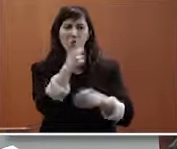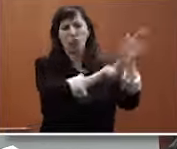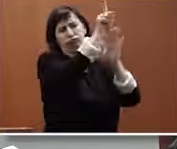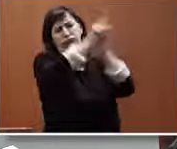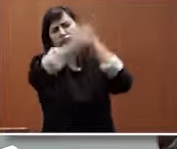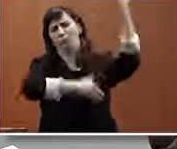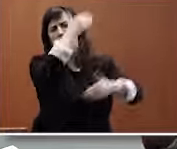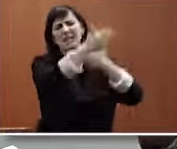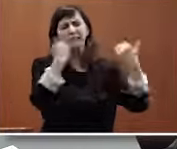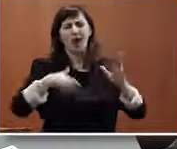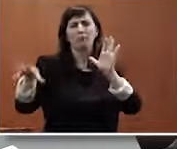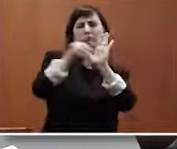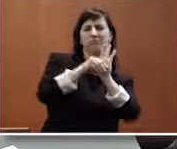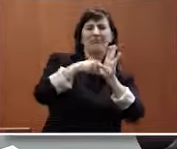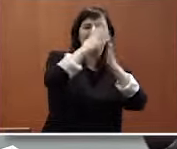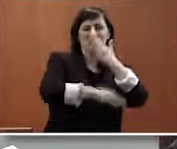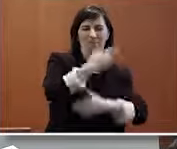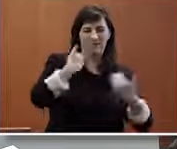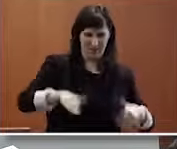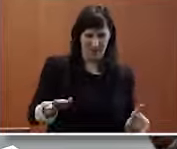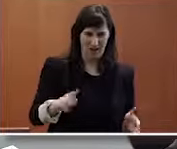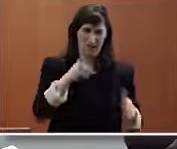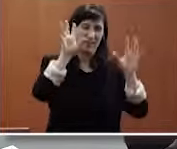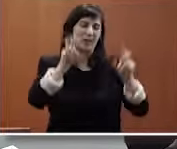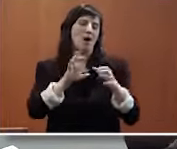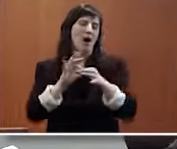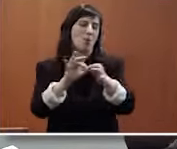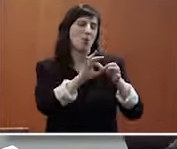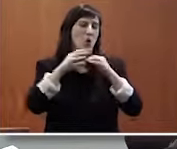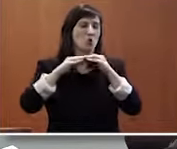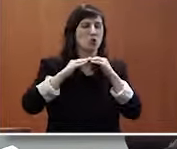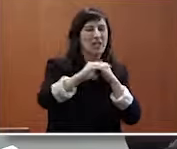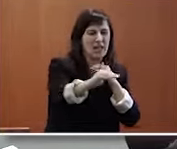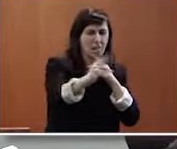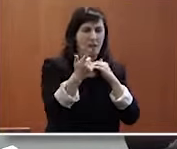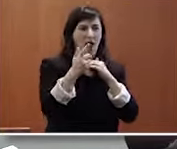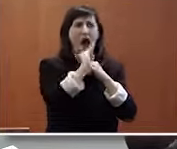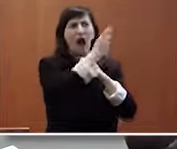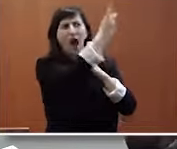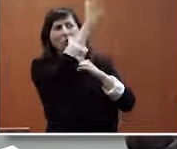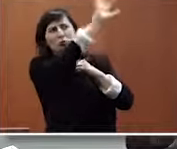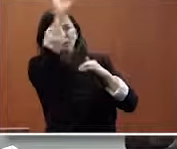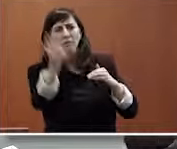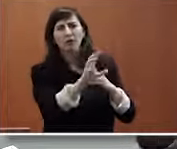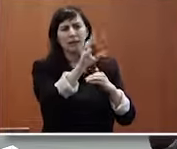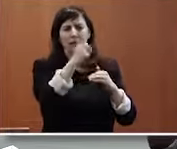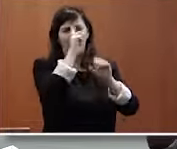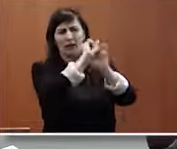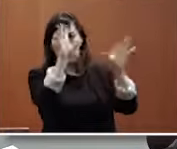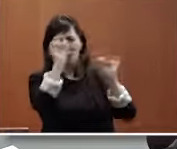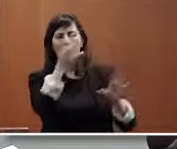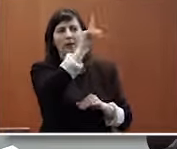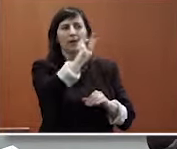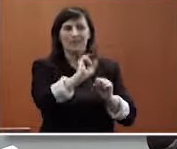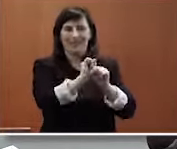estos se tienen en cuenta quería mencionar aquí el Dow Jones Sustainability que hay cuestiones que lo tienen bastante claros y que sinceramente aportan el valor